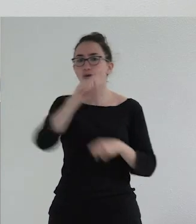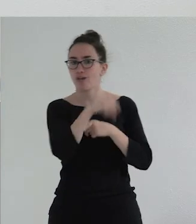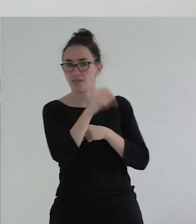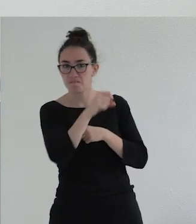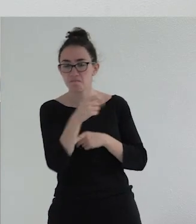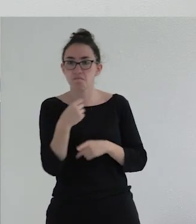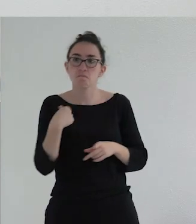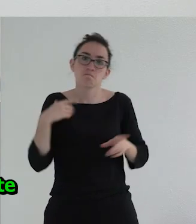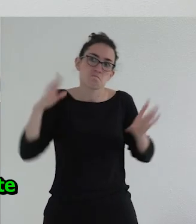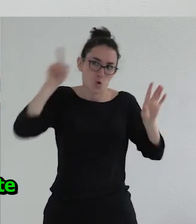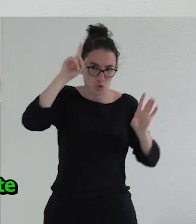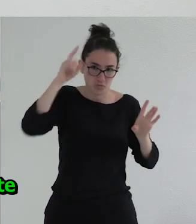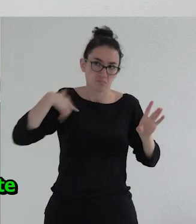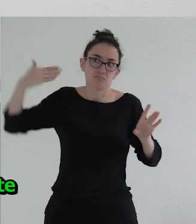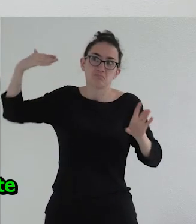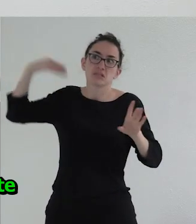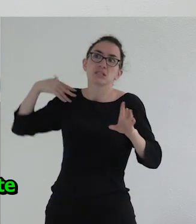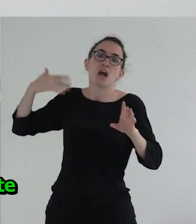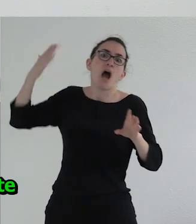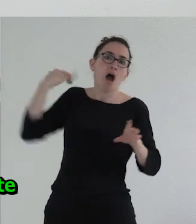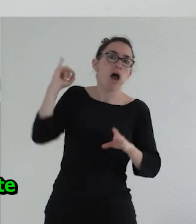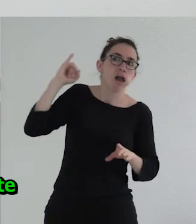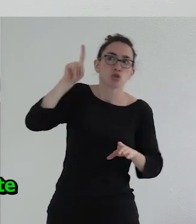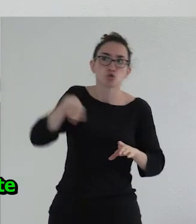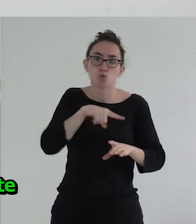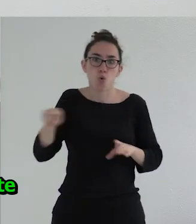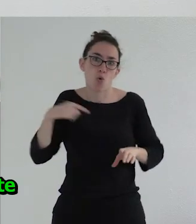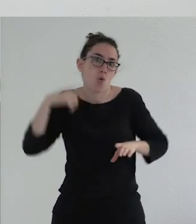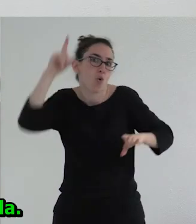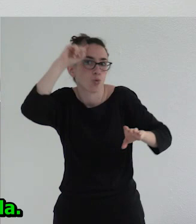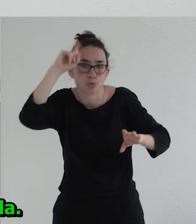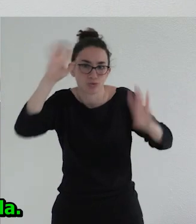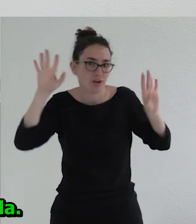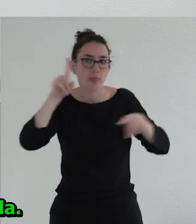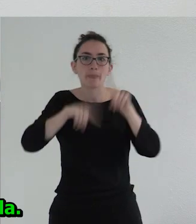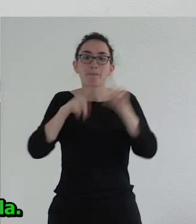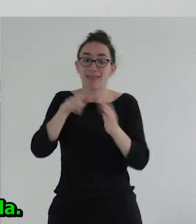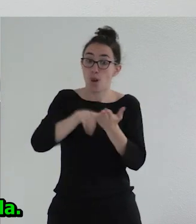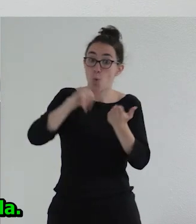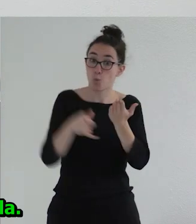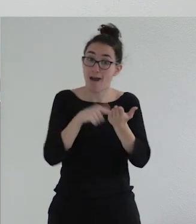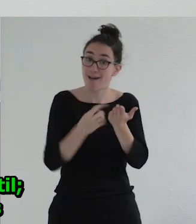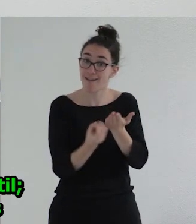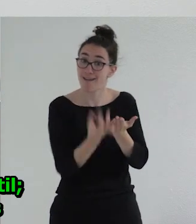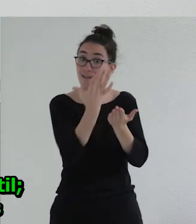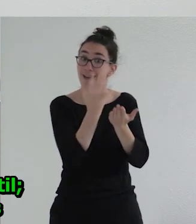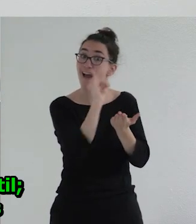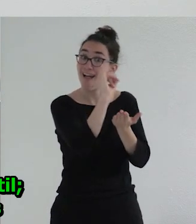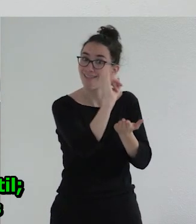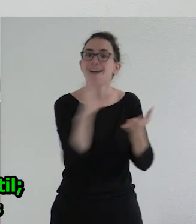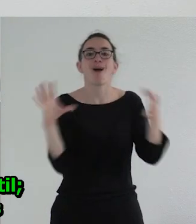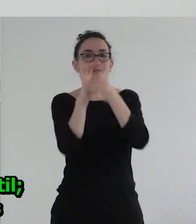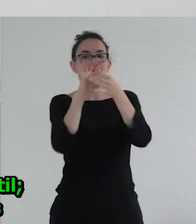infantil existiera siempre eso es una categoría subjetiva que solo existe en el momento en que existe en el lenguaje y la gente puede identificarse con ella es decir que antes